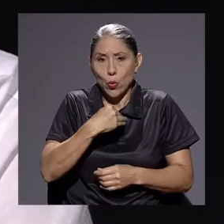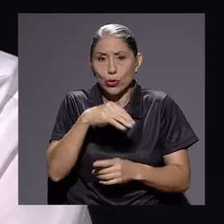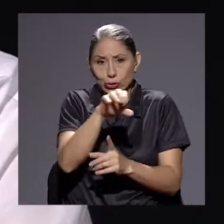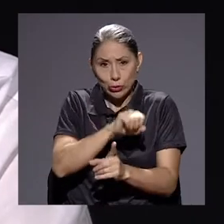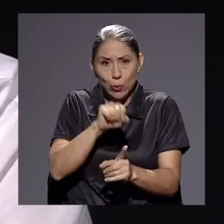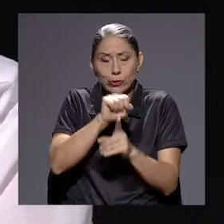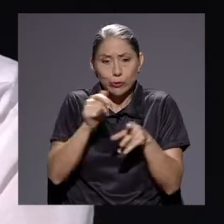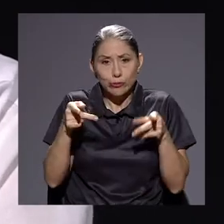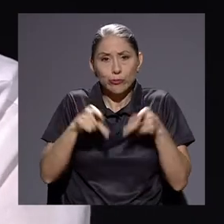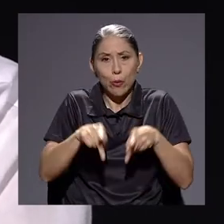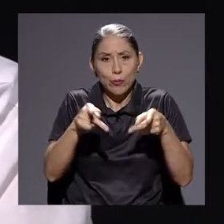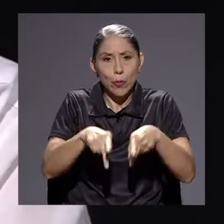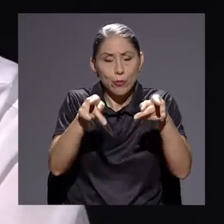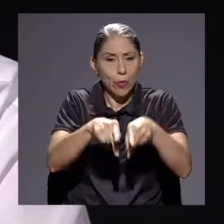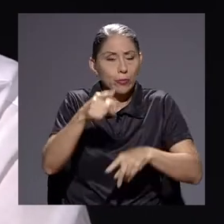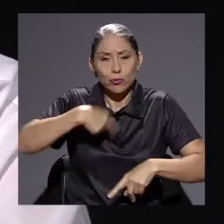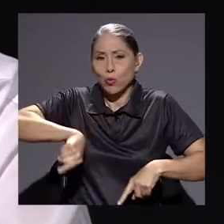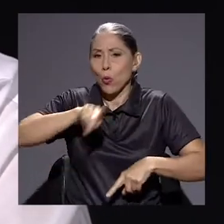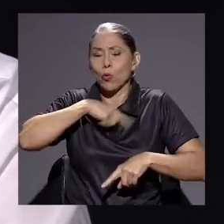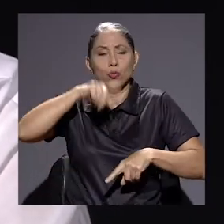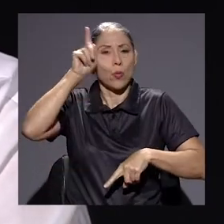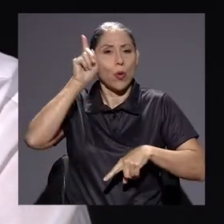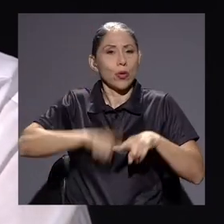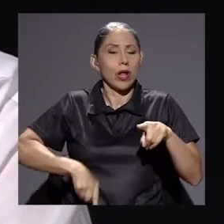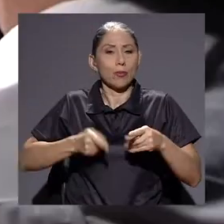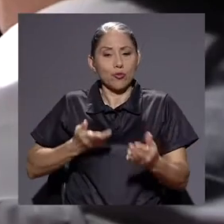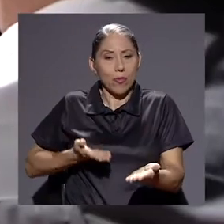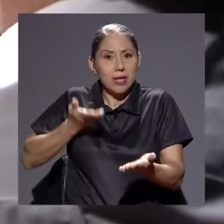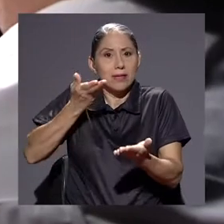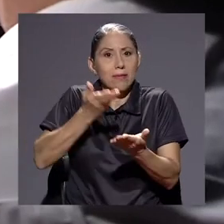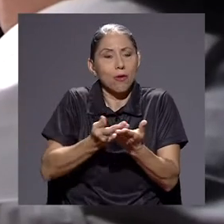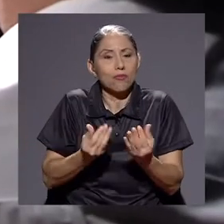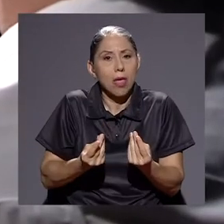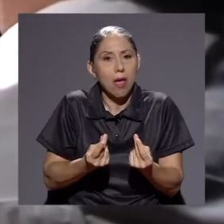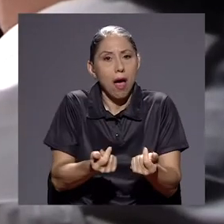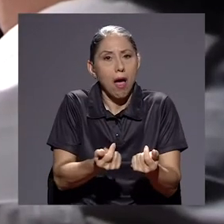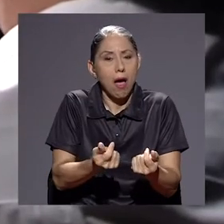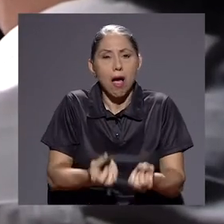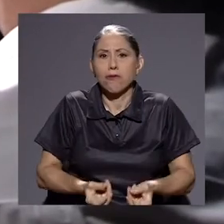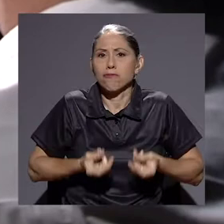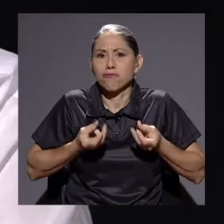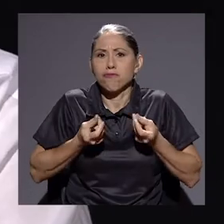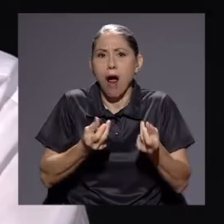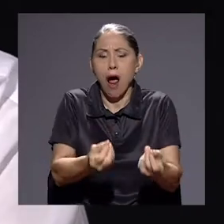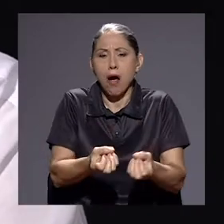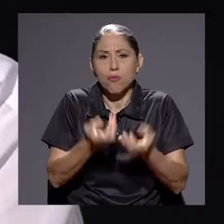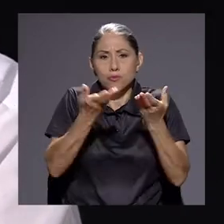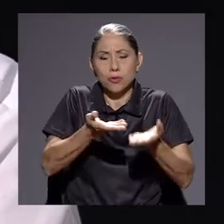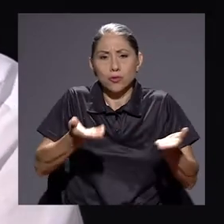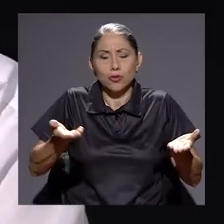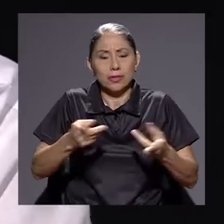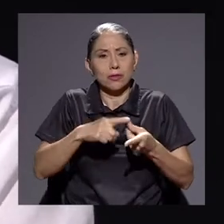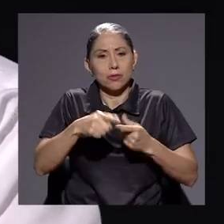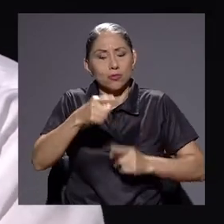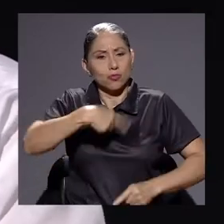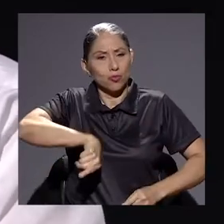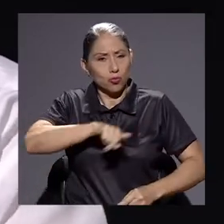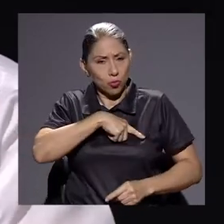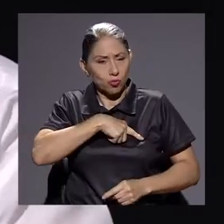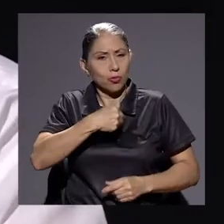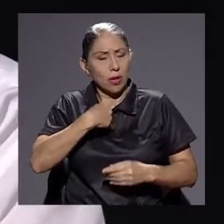que hacía que no pudiéramos presentar el informe inmediatamente. Así es. Mucha rapidez, muchas cosas y entonces entusiasmamos.